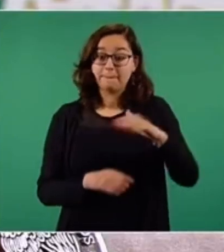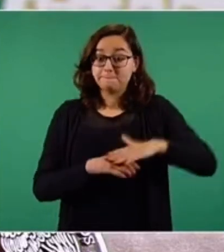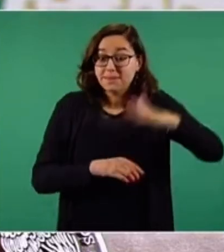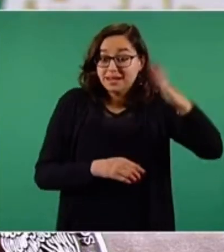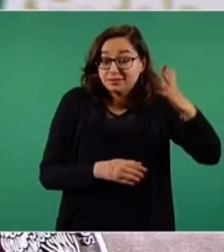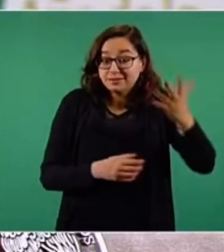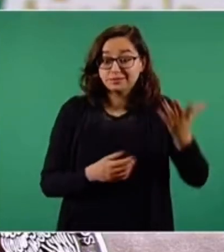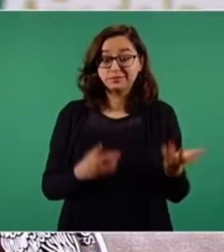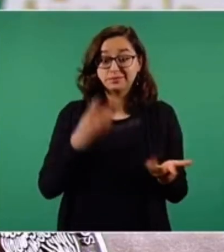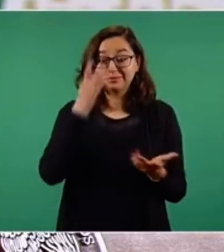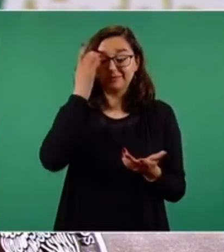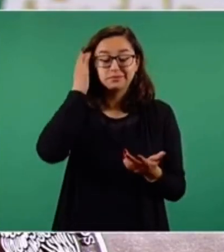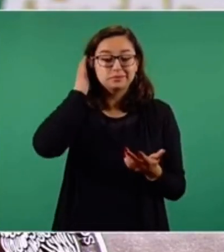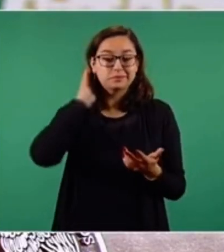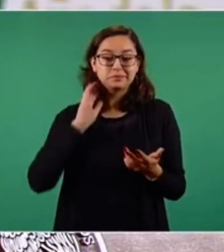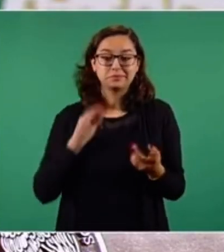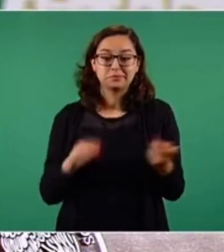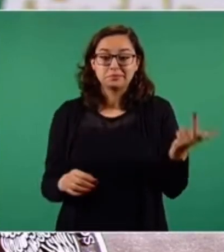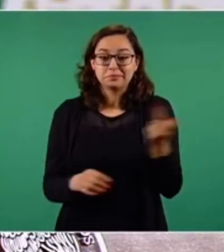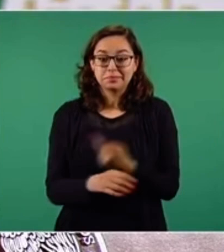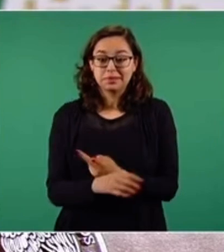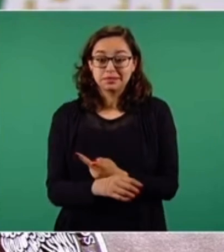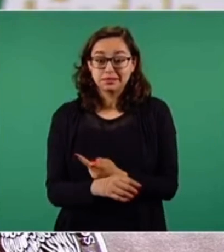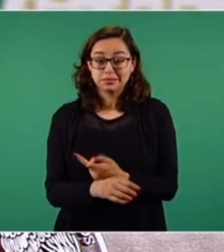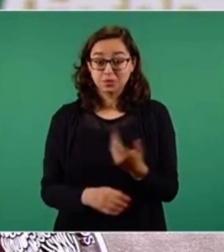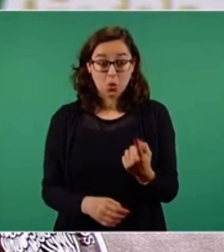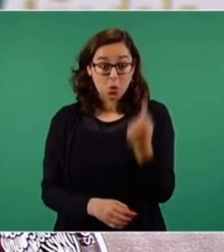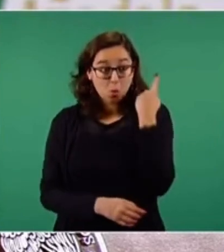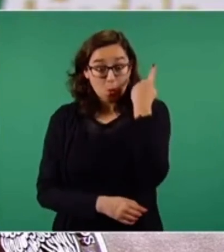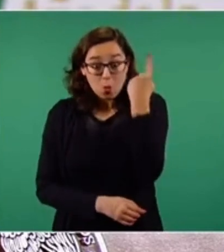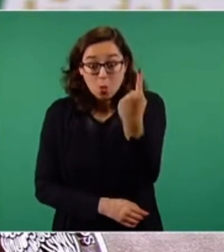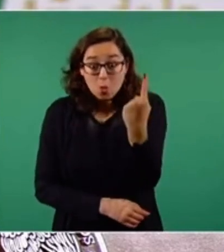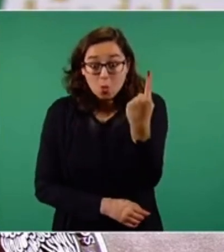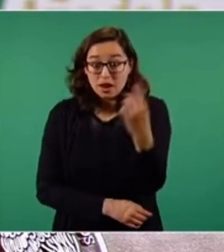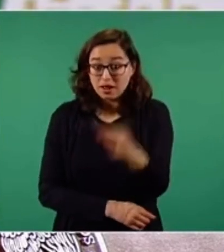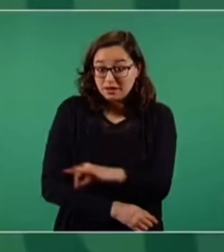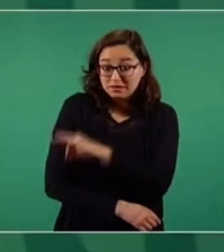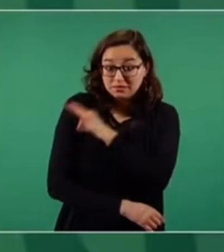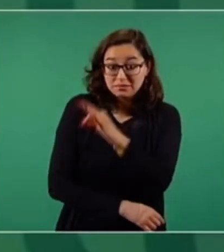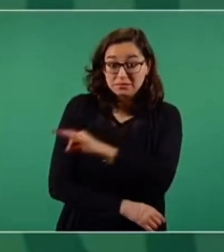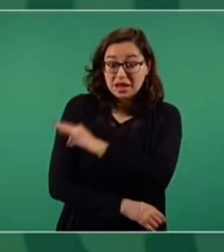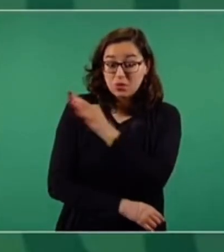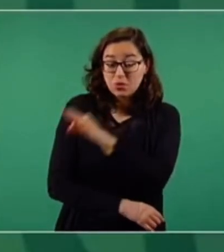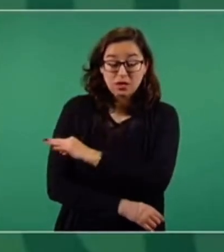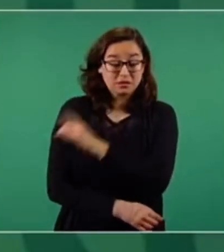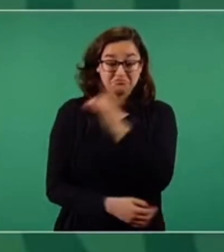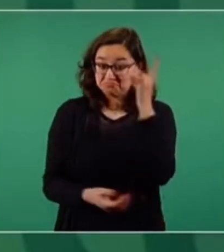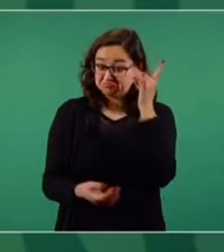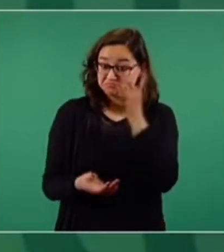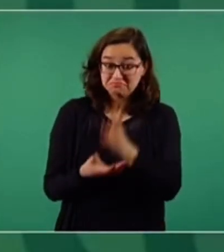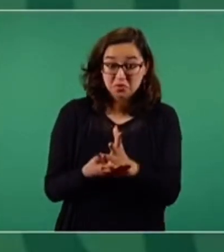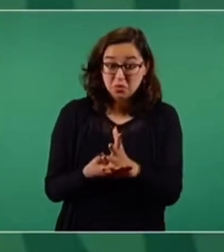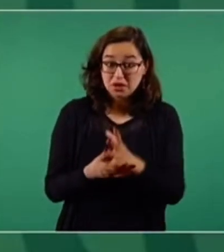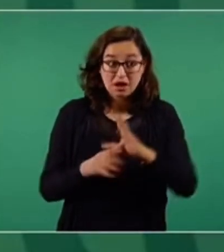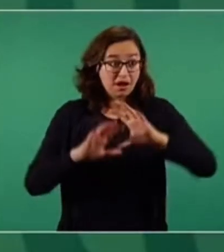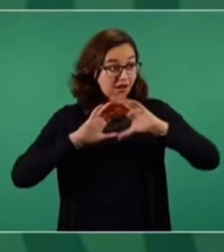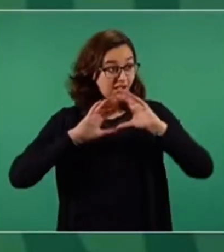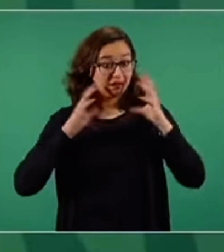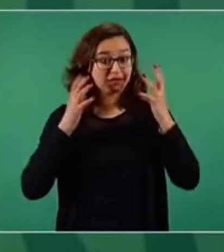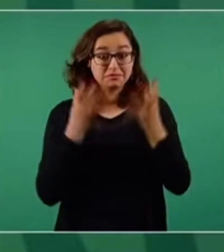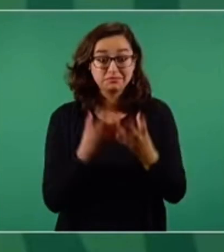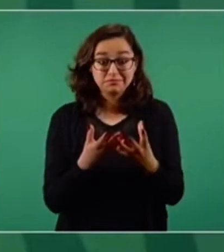porque evidentemente da la única posibilidad la vacuna Pfizer para uso en personas menores de edad con estas